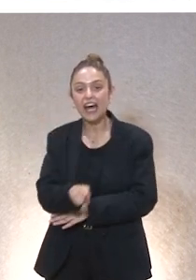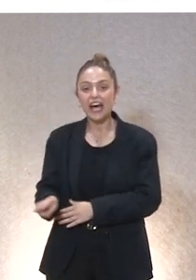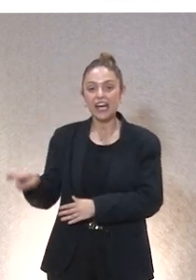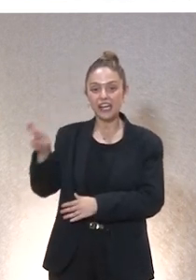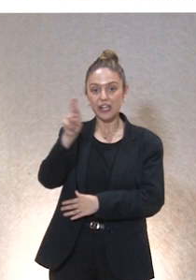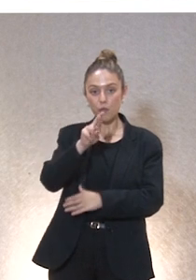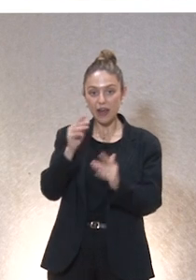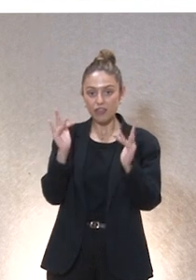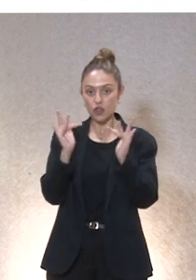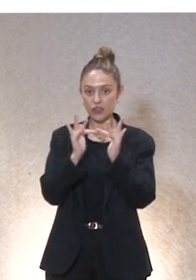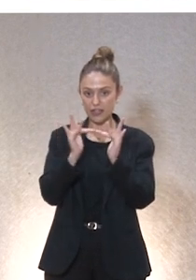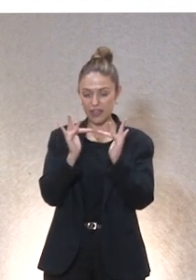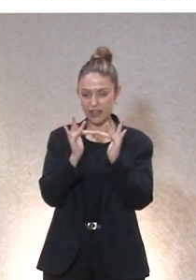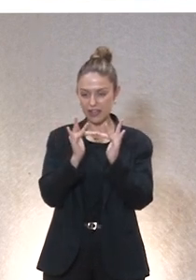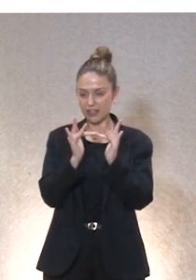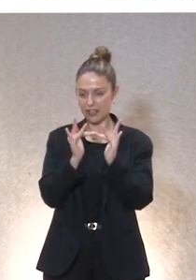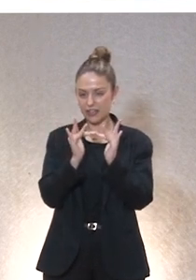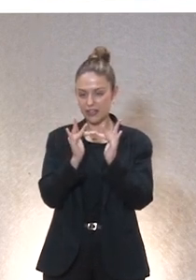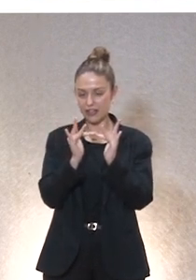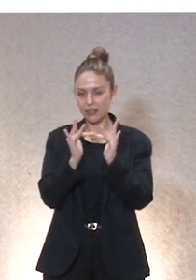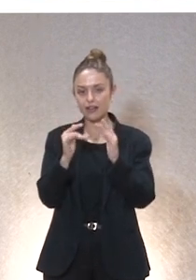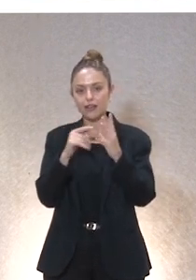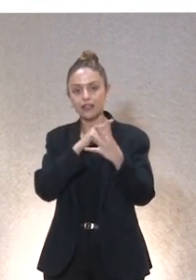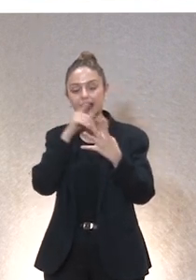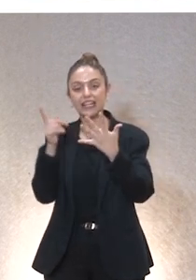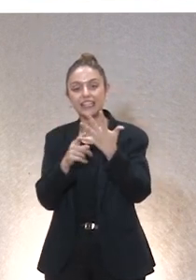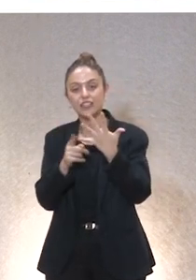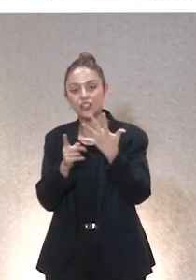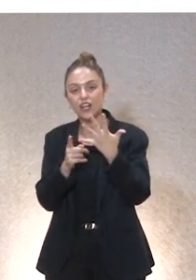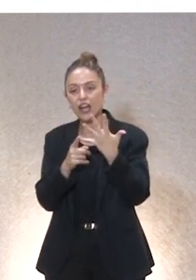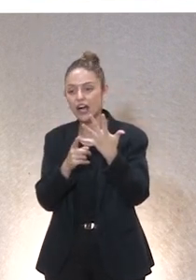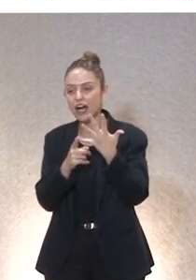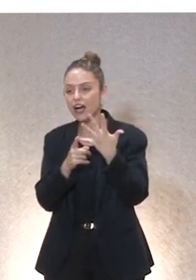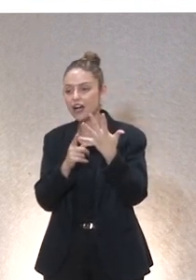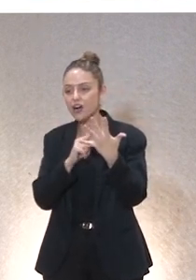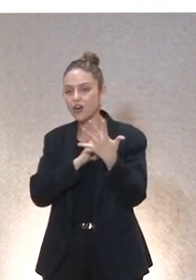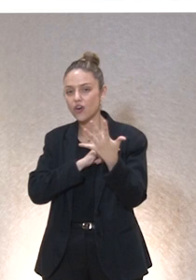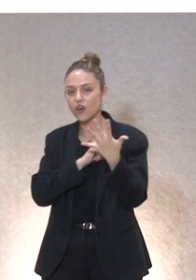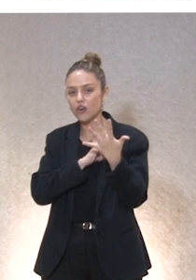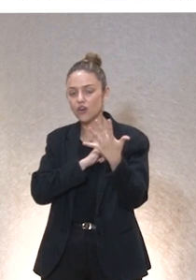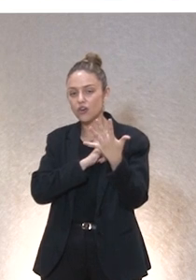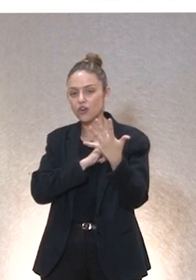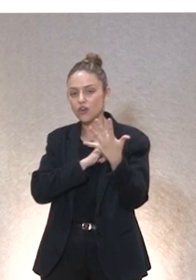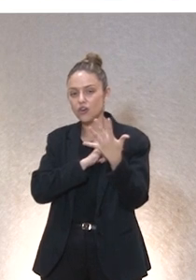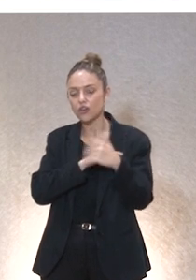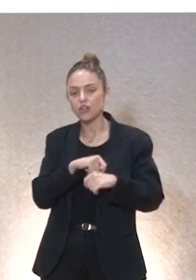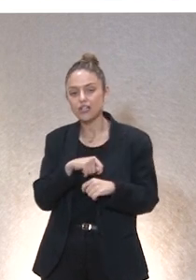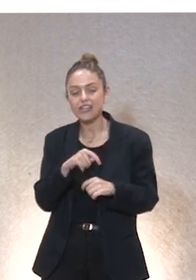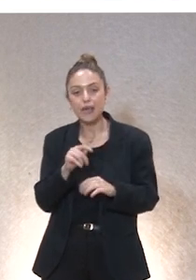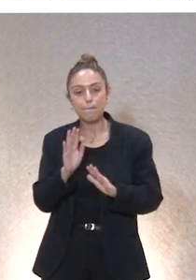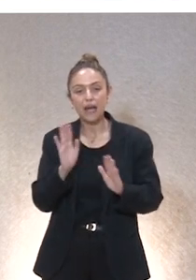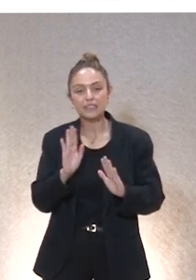de relaciones de confianza y en quinto lugar la conciencia solo cuidan bien aquellos